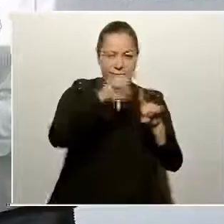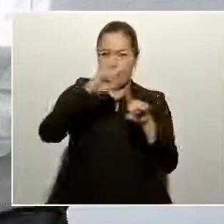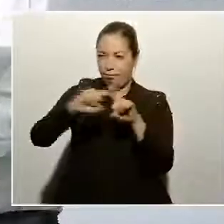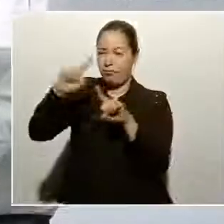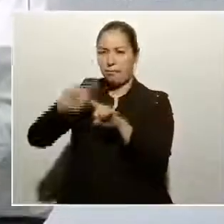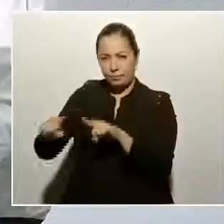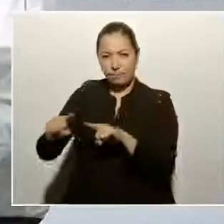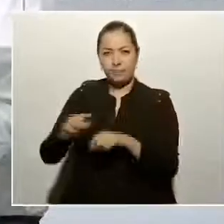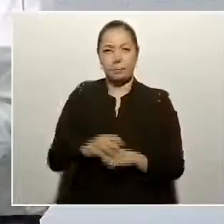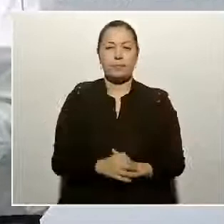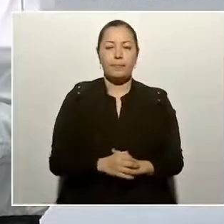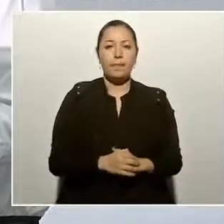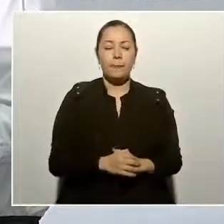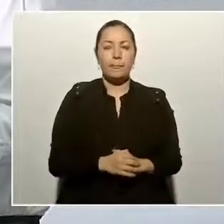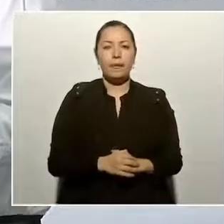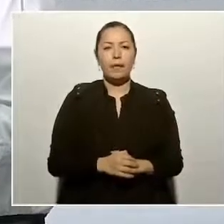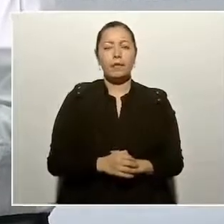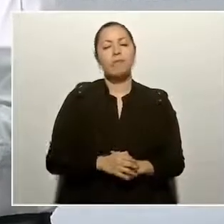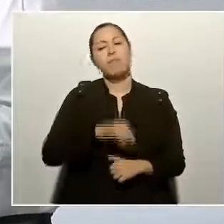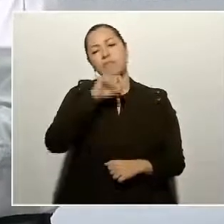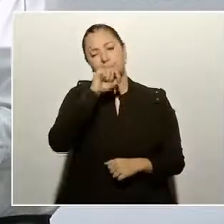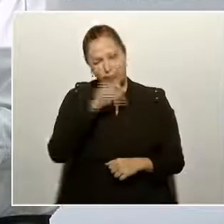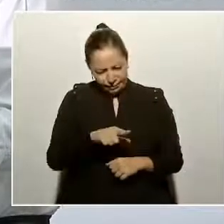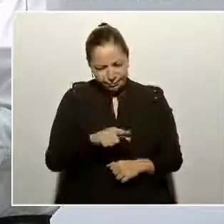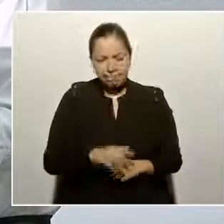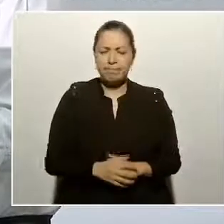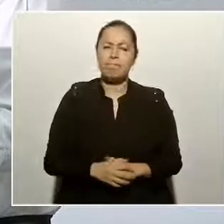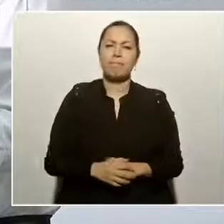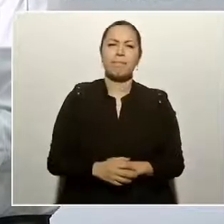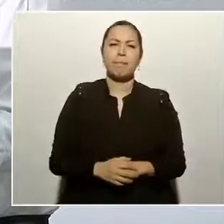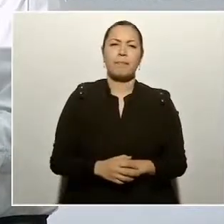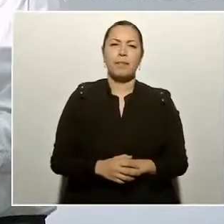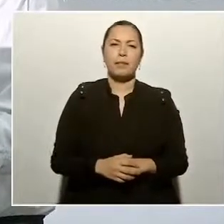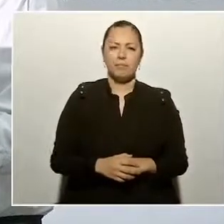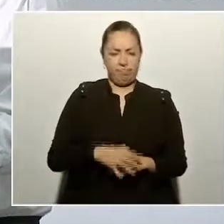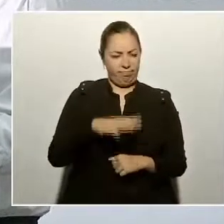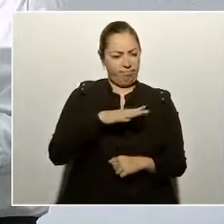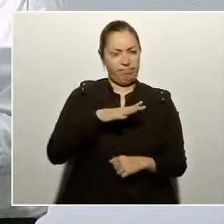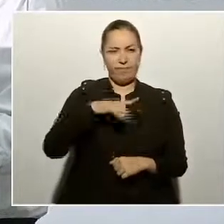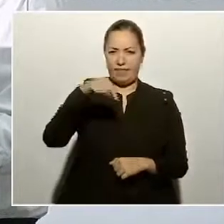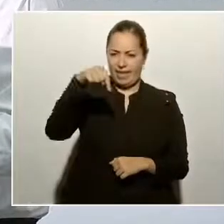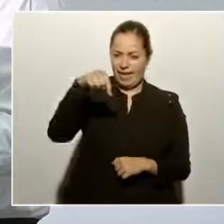Por tenemos también aquí